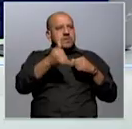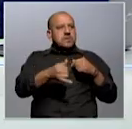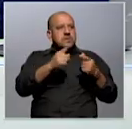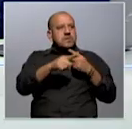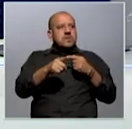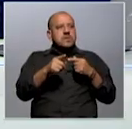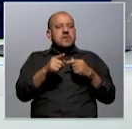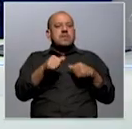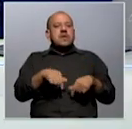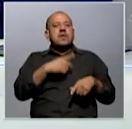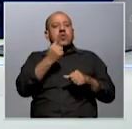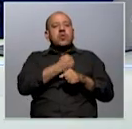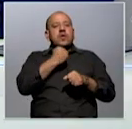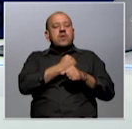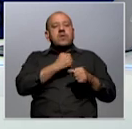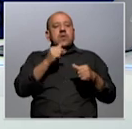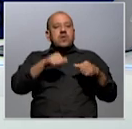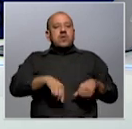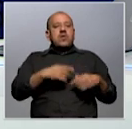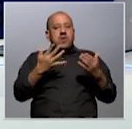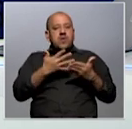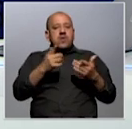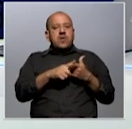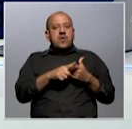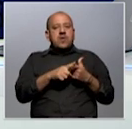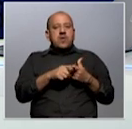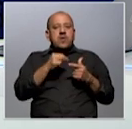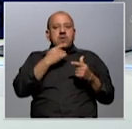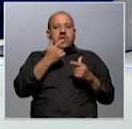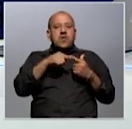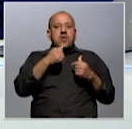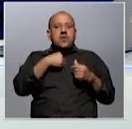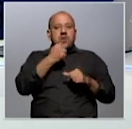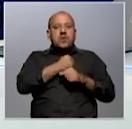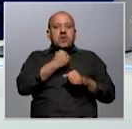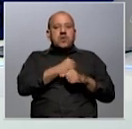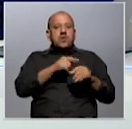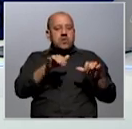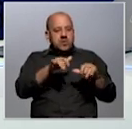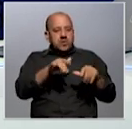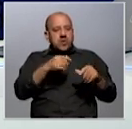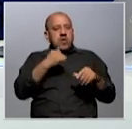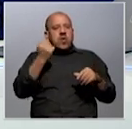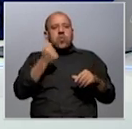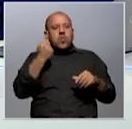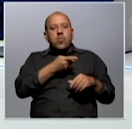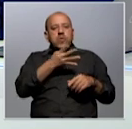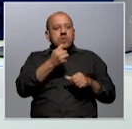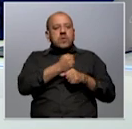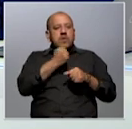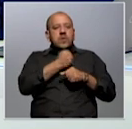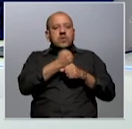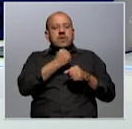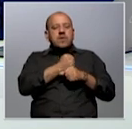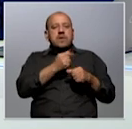recomendación para estos trabajos que a partir de ahora, digo, si nosotros trabajamos mucho con escritorio pantalla, ¿cuántas profesiones trabajan